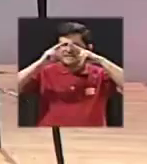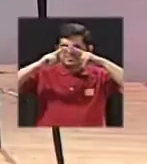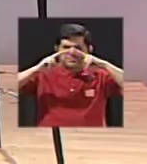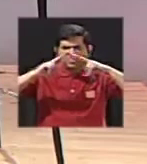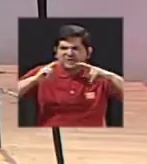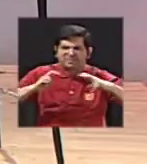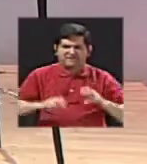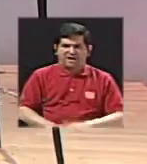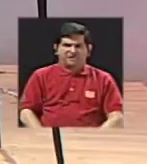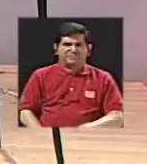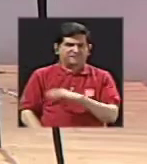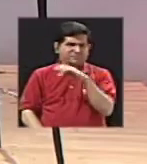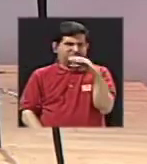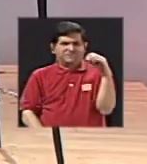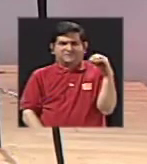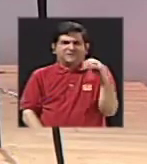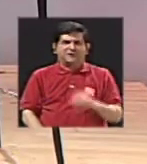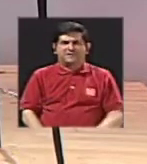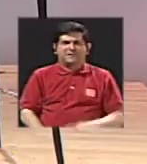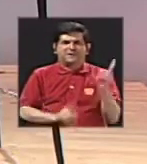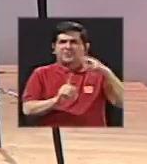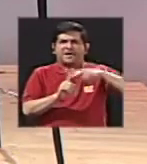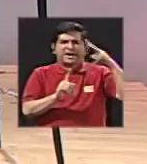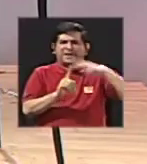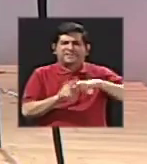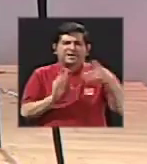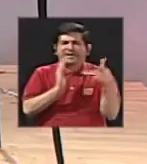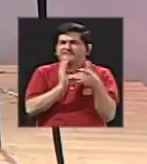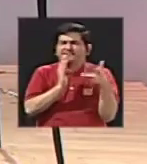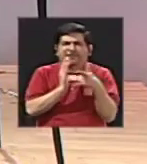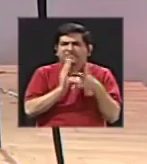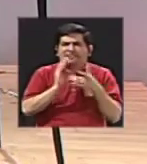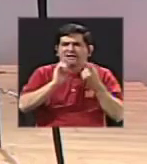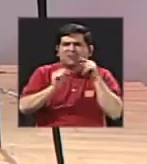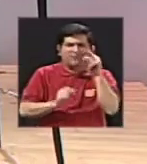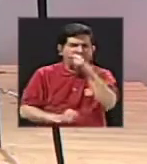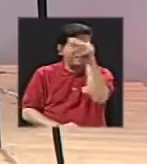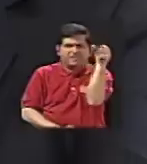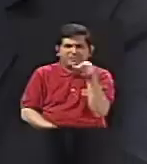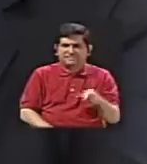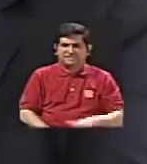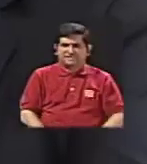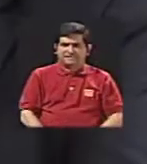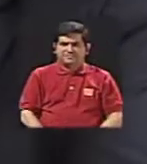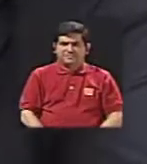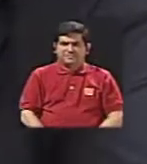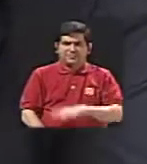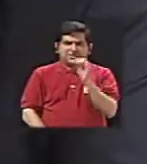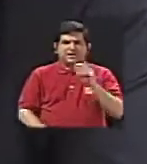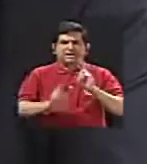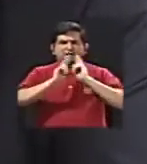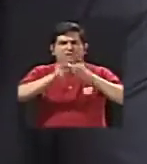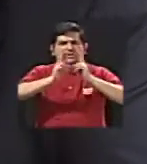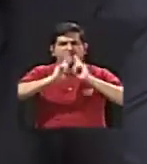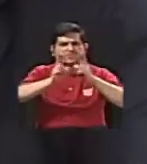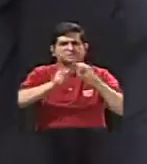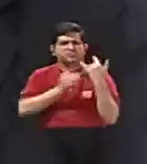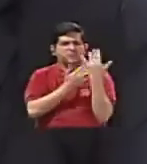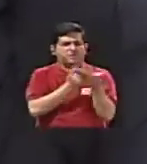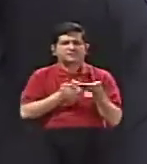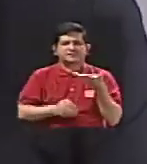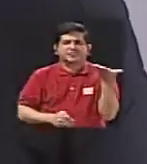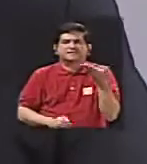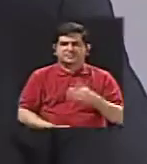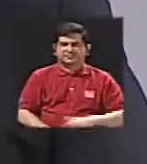es o de qué aplicación de técnicas están haciendo en Italia y qué resultados esperan